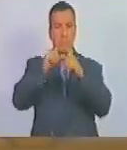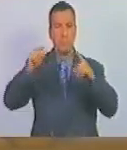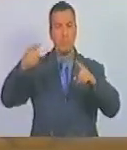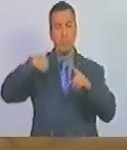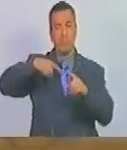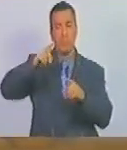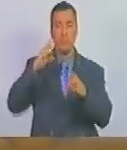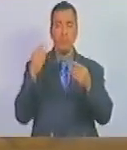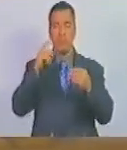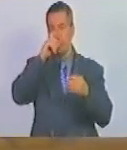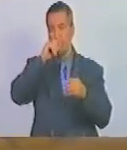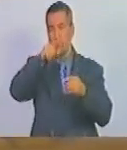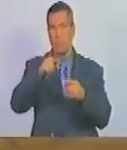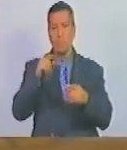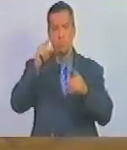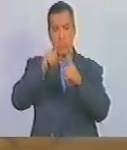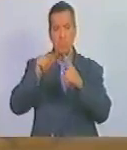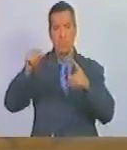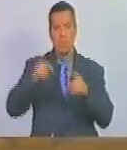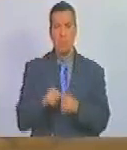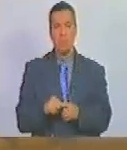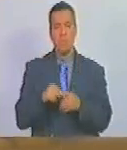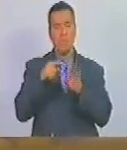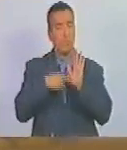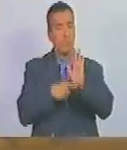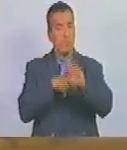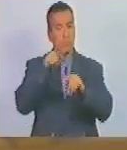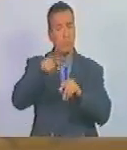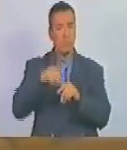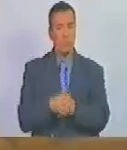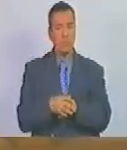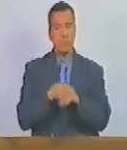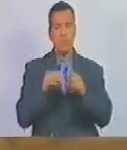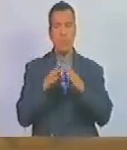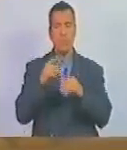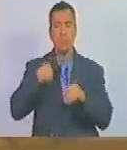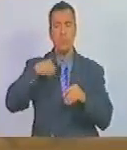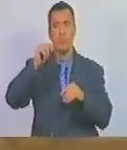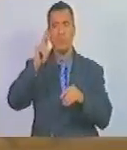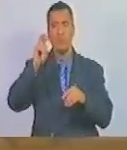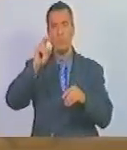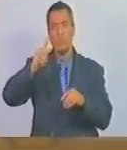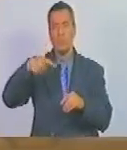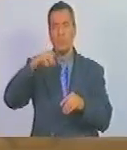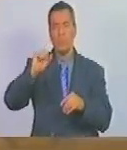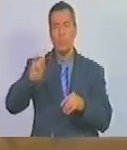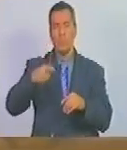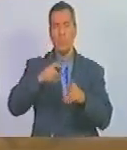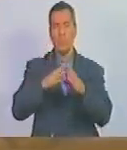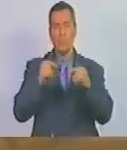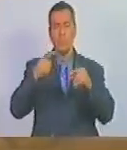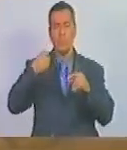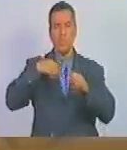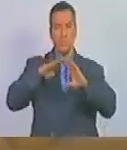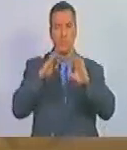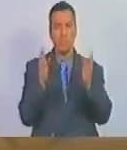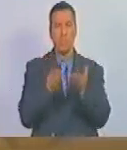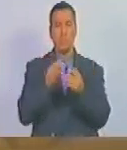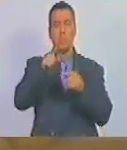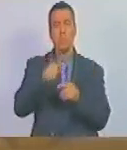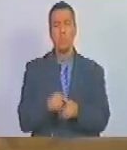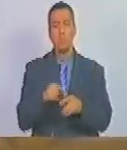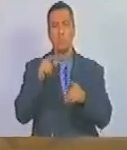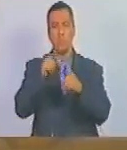y tiene décadas ocurriendo en Palestina y frente a ello frente al nuevo apartheid que existe en el mundo frente al nuevo